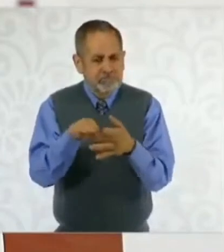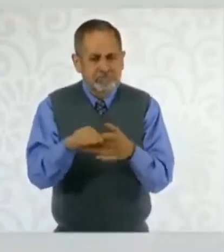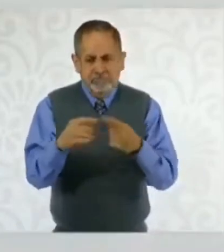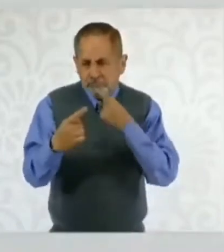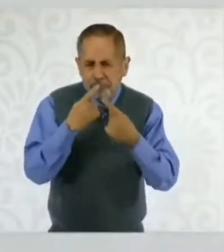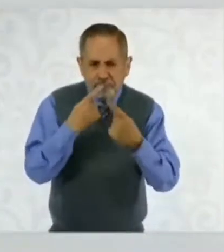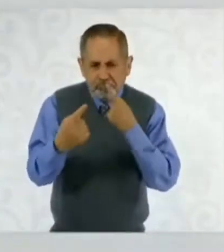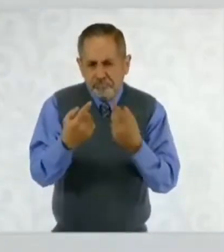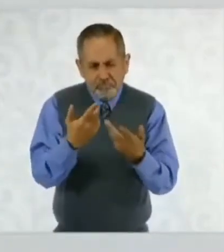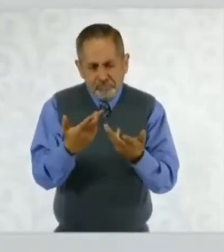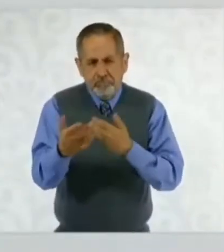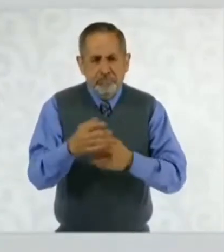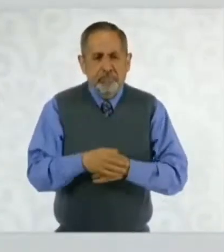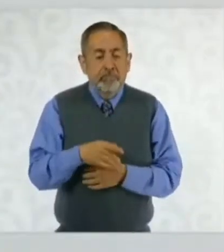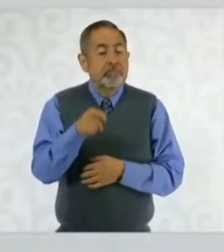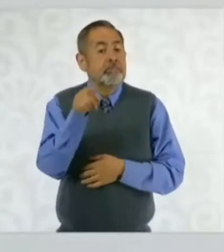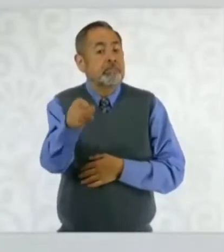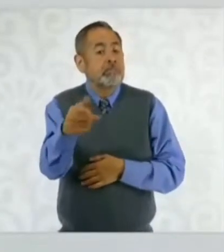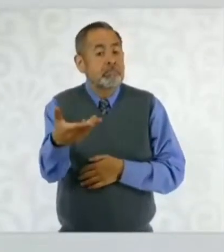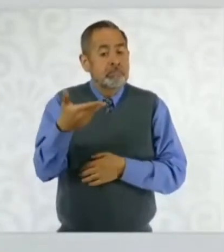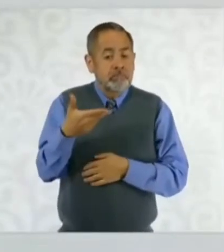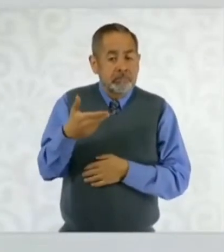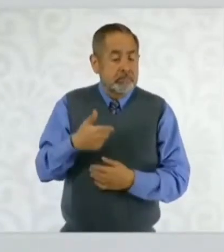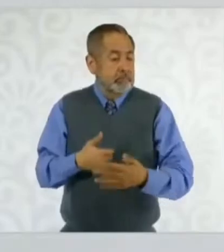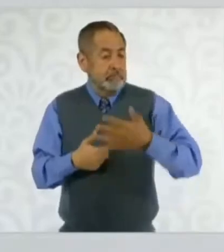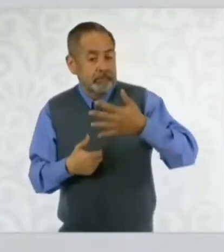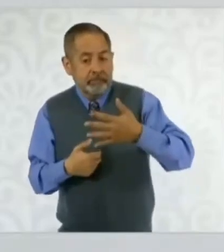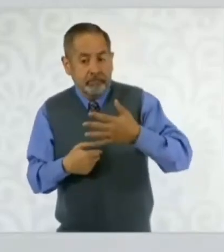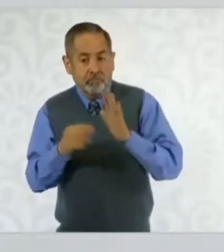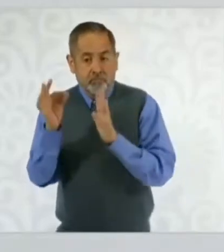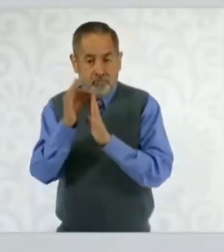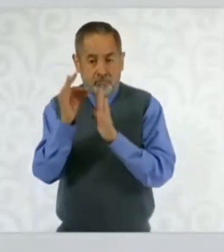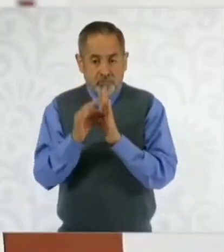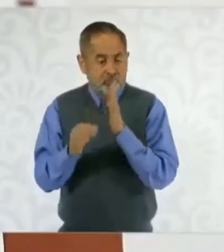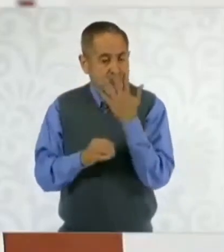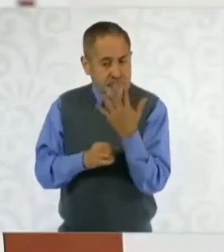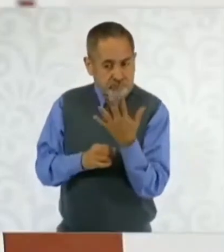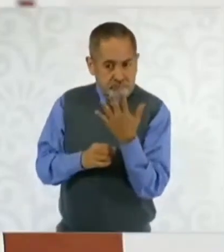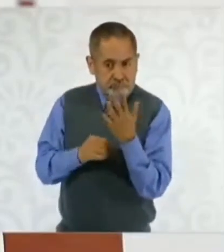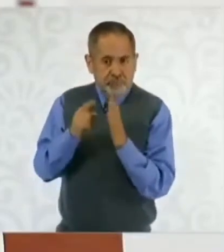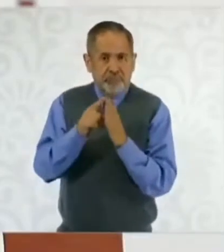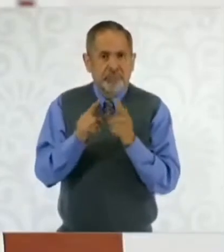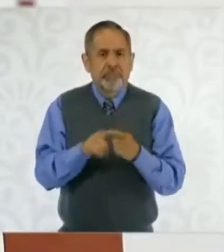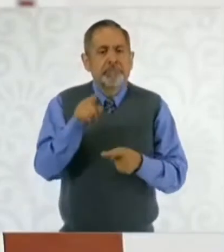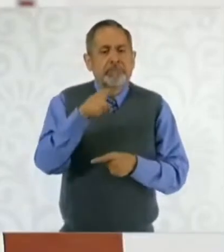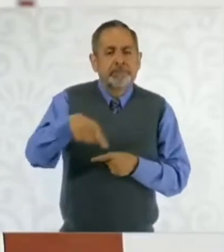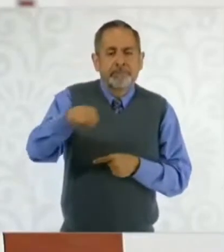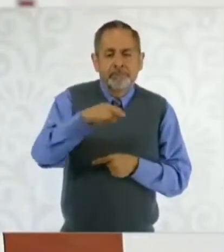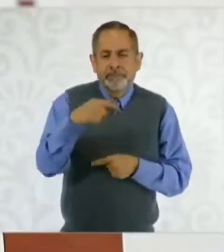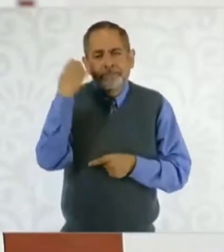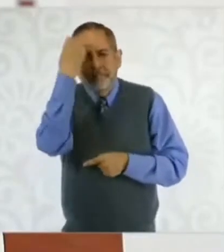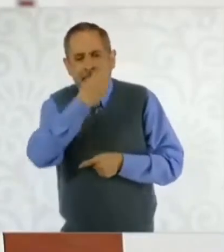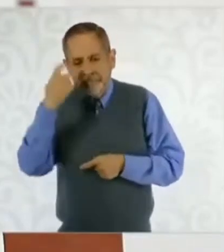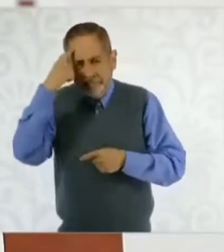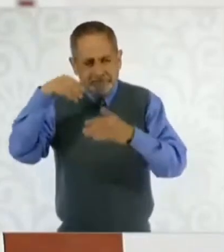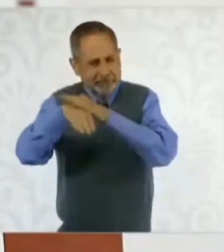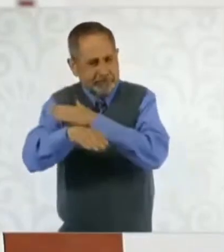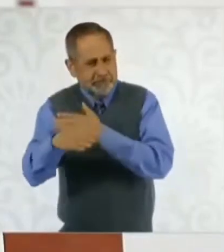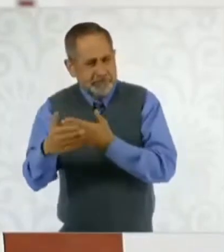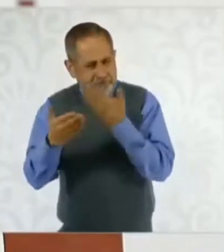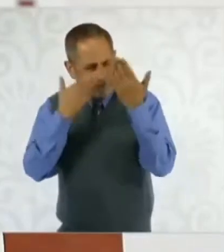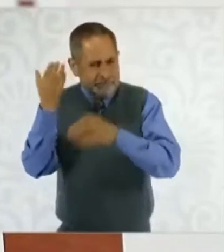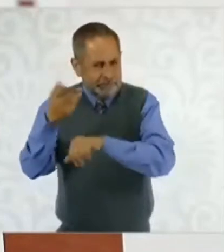Ellos tienen cinco puntos que van desde la UCCAM y ellos plantean todavía